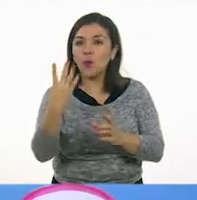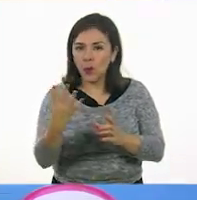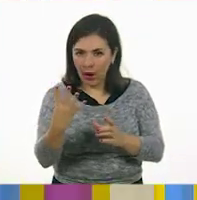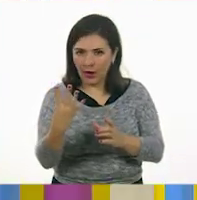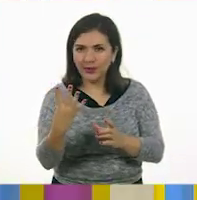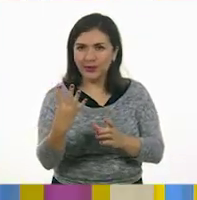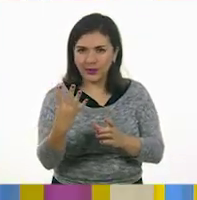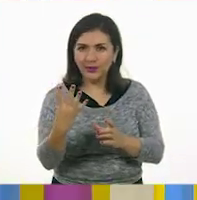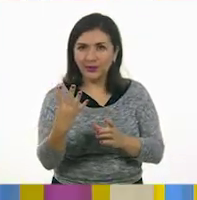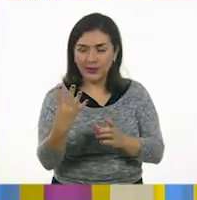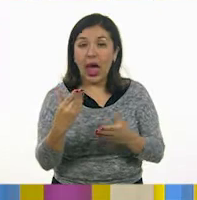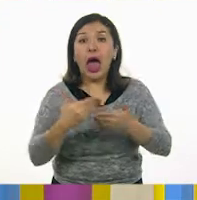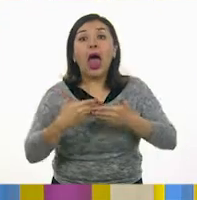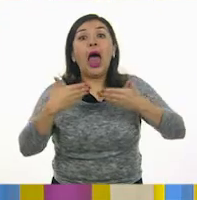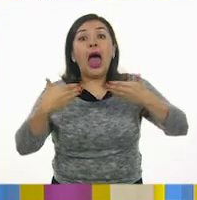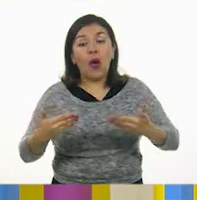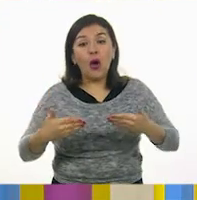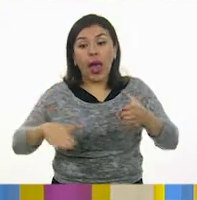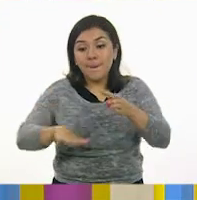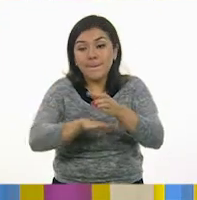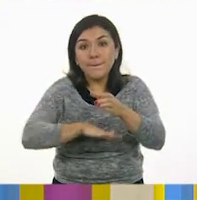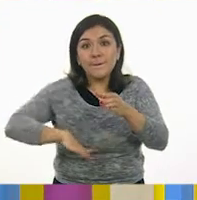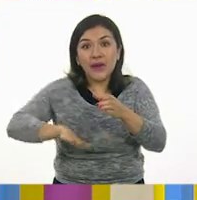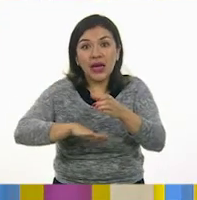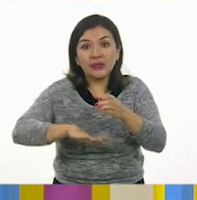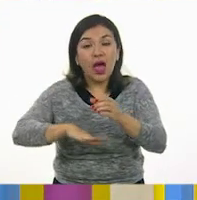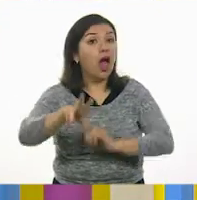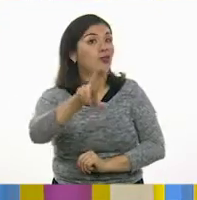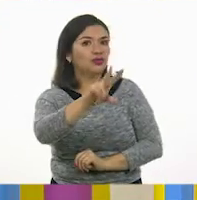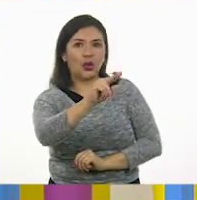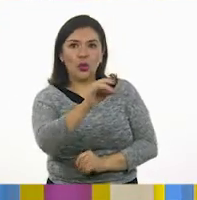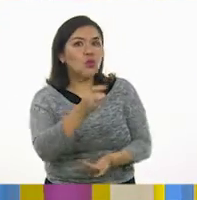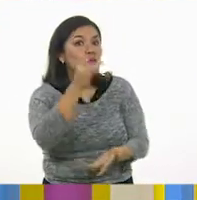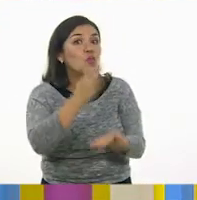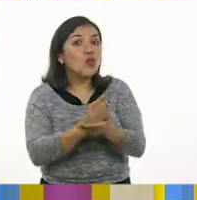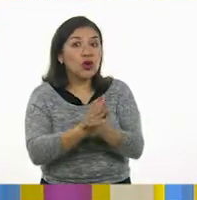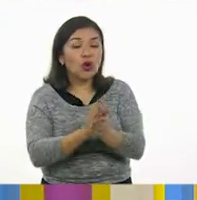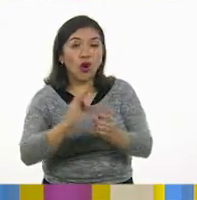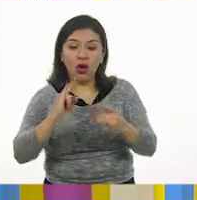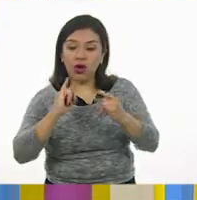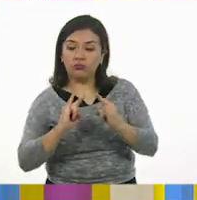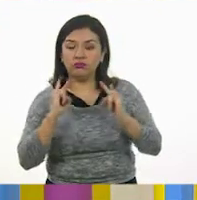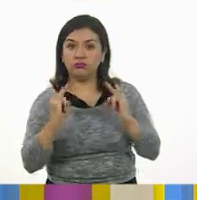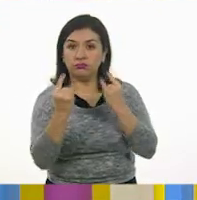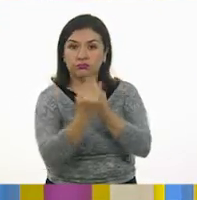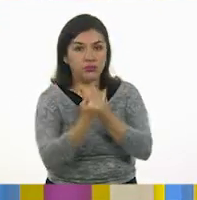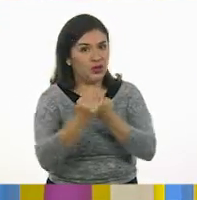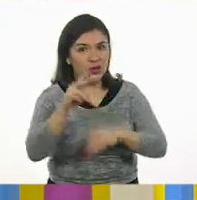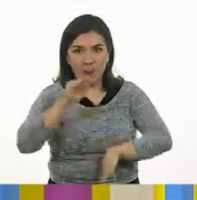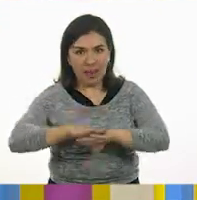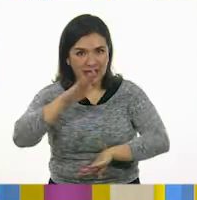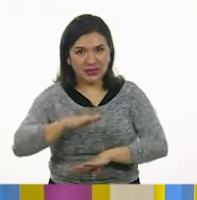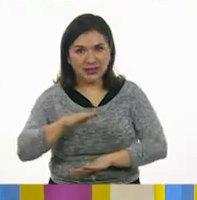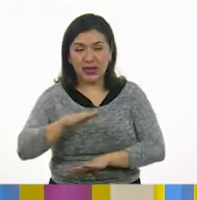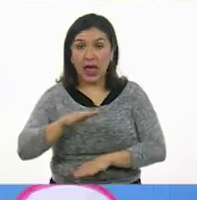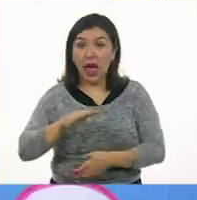cuatro... Ahora voy con las bases, ¿verdad? No, nada más puras caras. Ah, solo las caras. Entonces, esta no es una No, porque